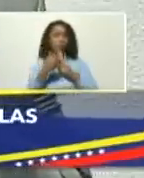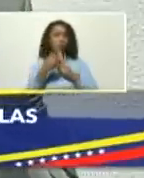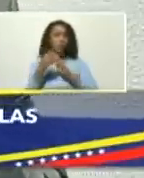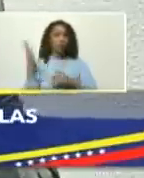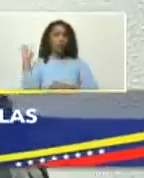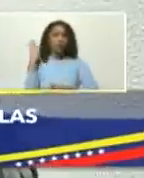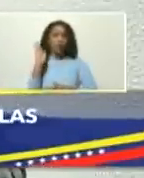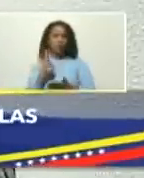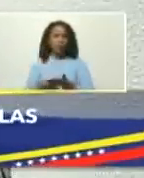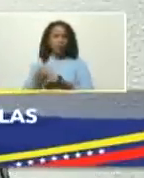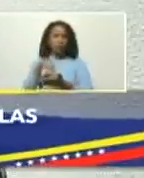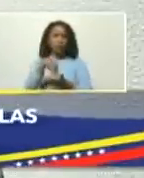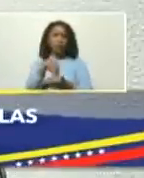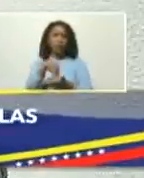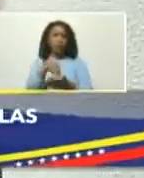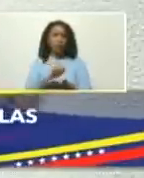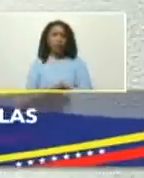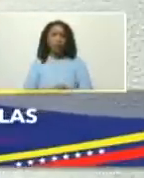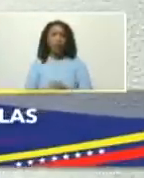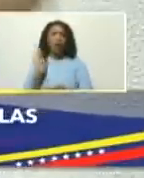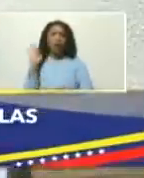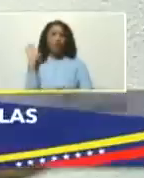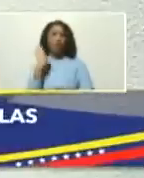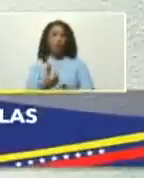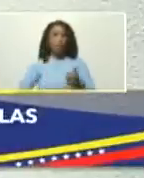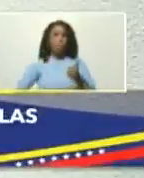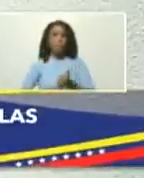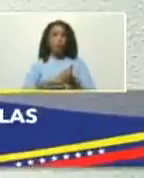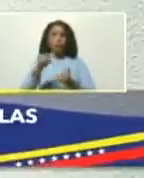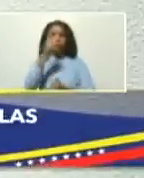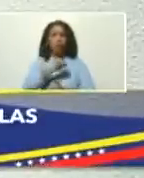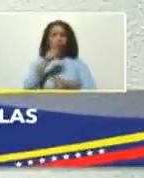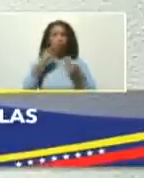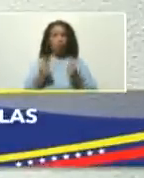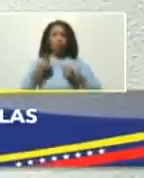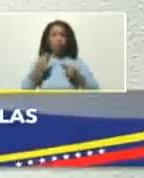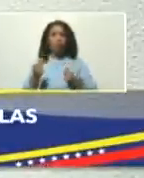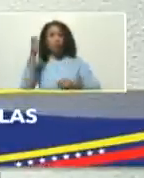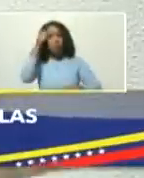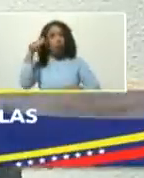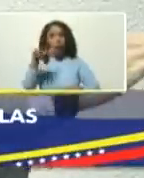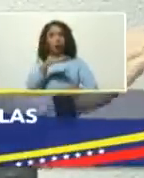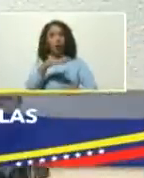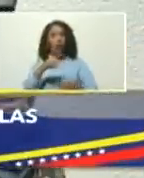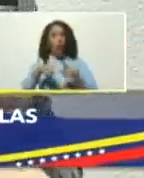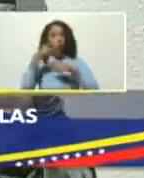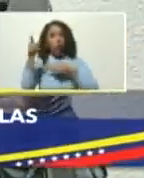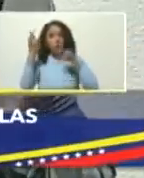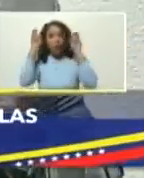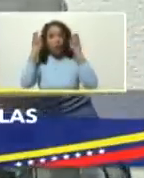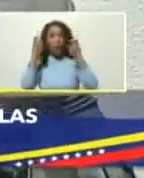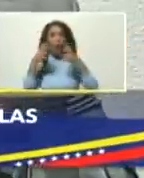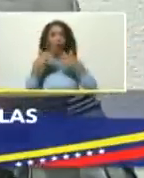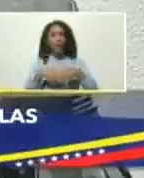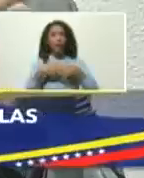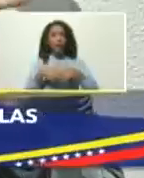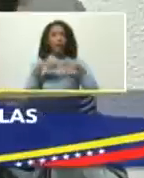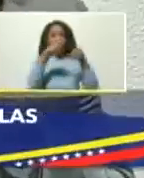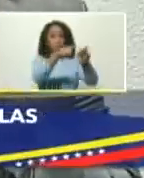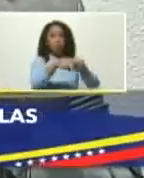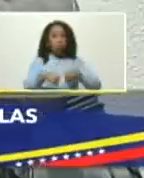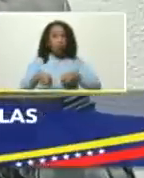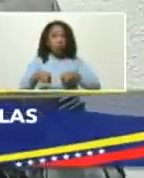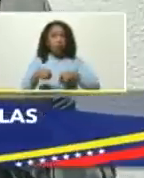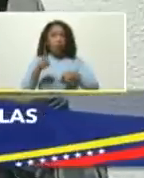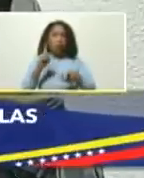levantando que se viene impulsando en la resistencia activa de su pueblo y la otra transversalidad es la agroindustria exceptuando